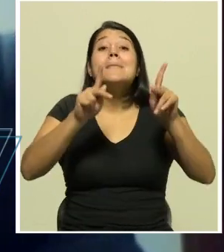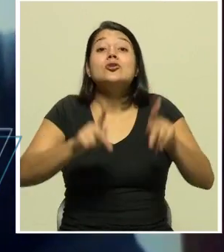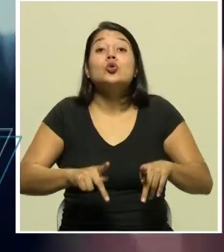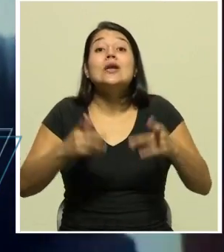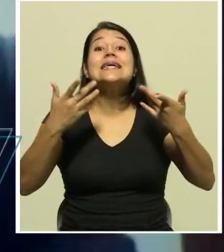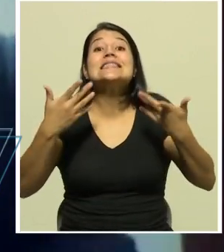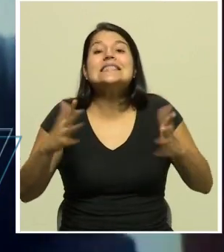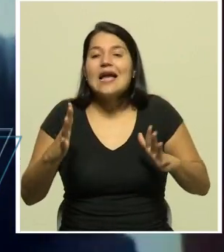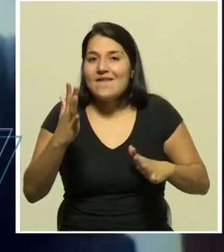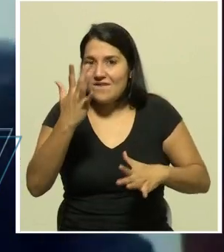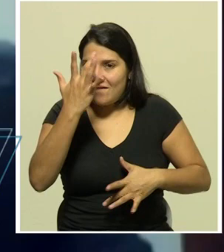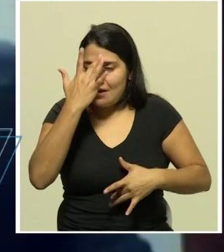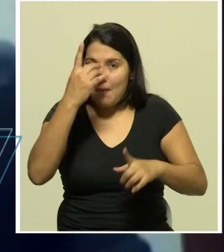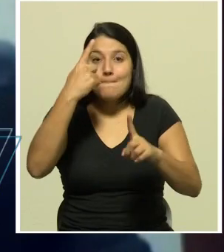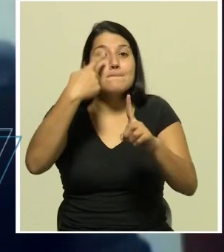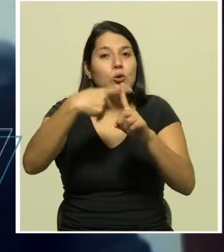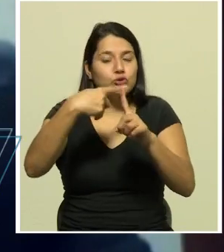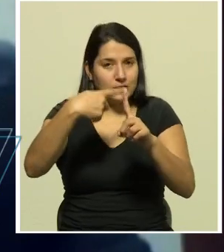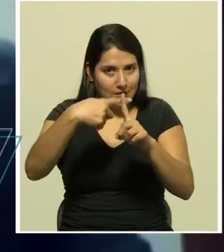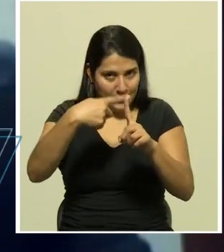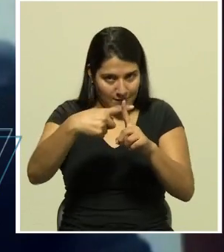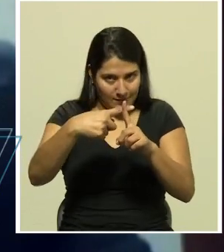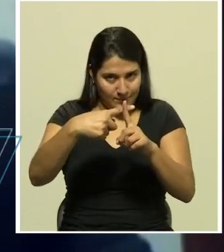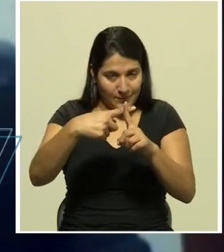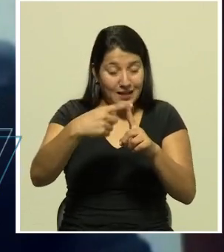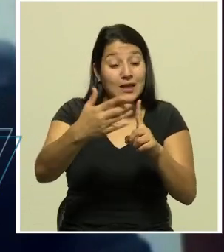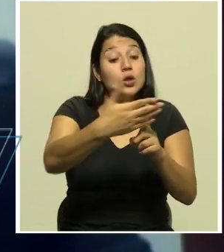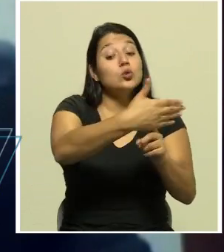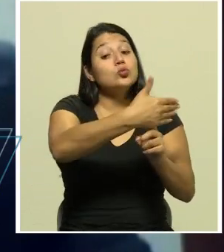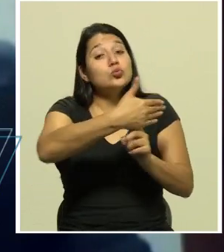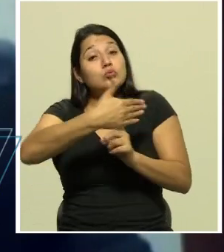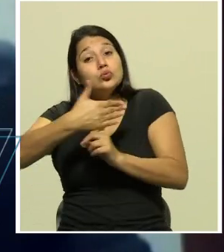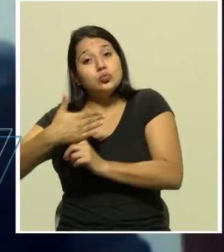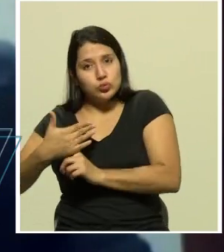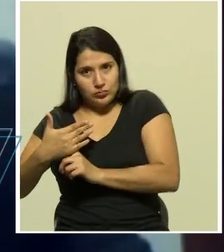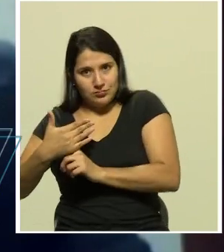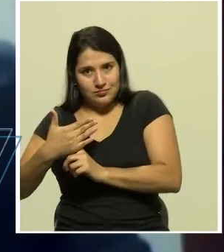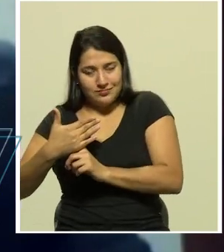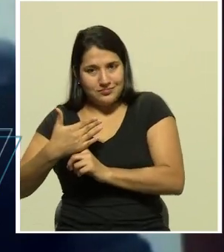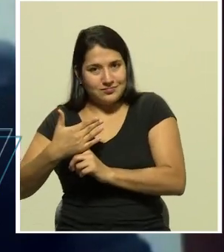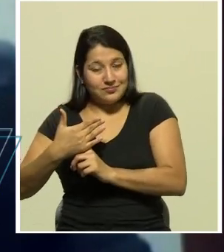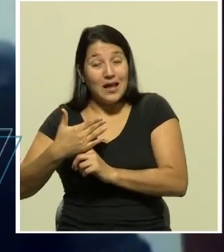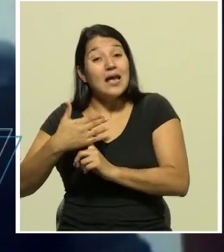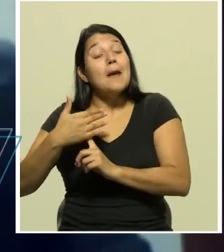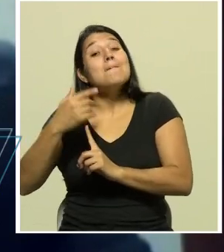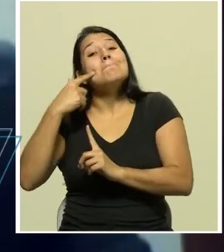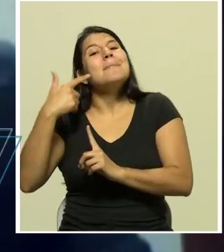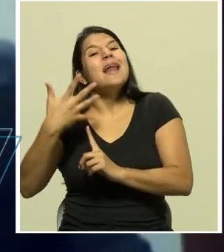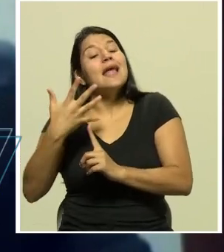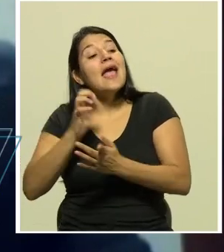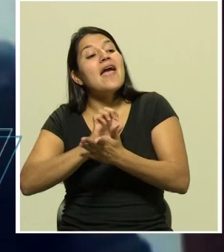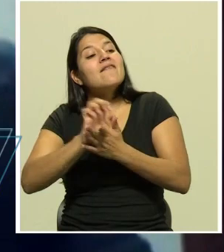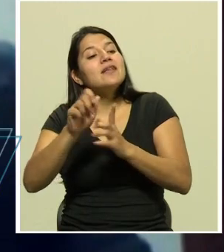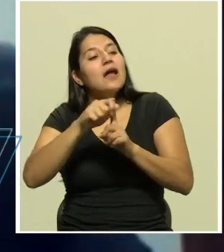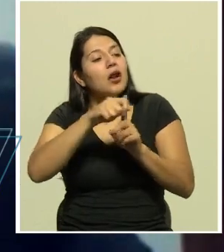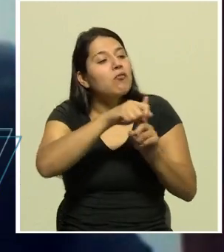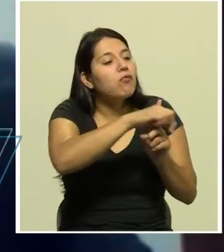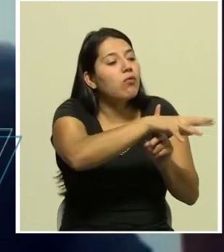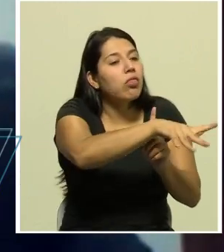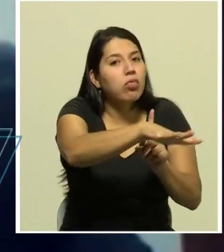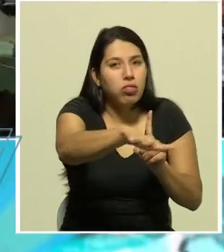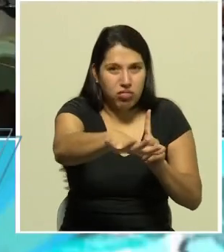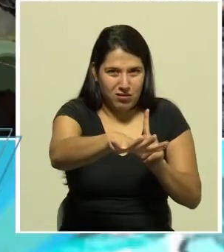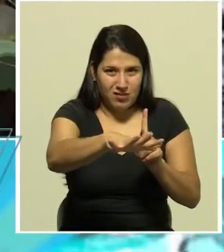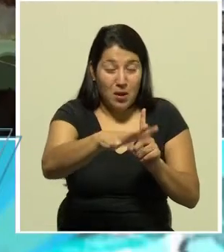fin de evitar que se esparza el proceso de contagio. Y aquí pongo de ejemplo